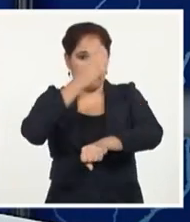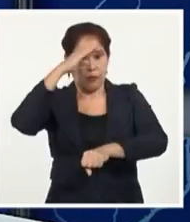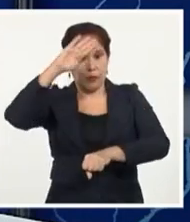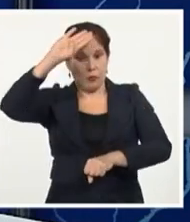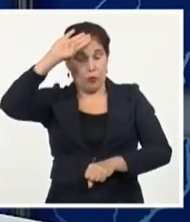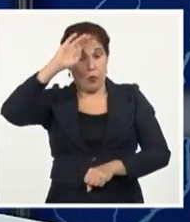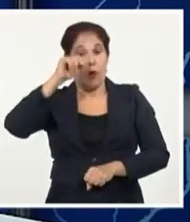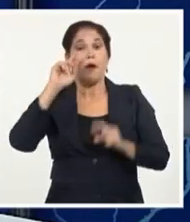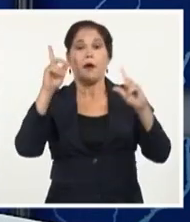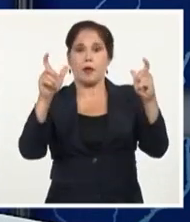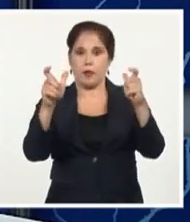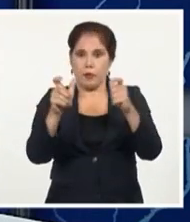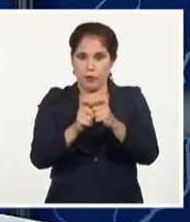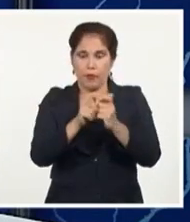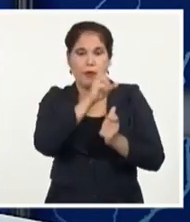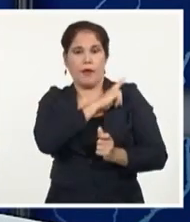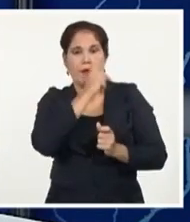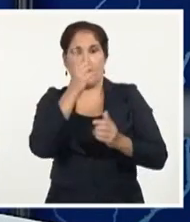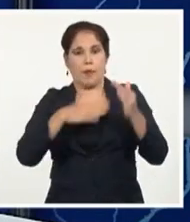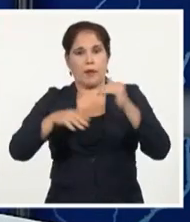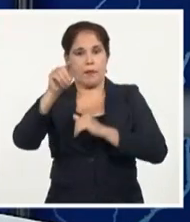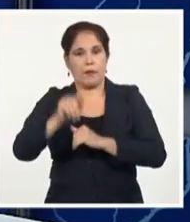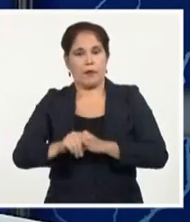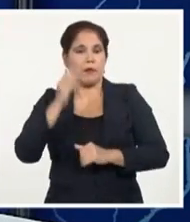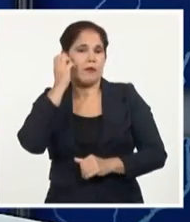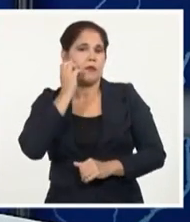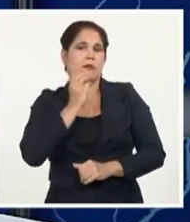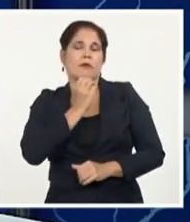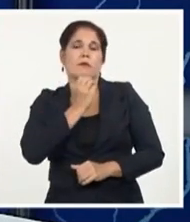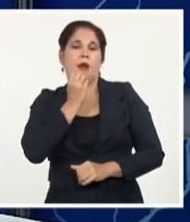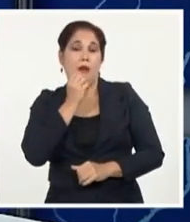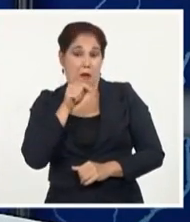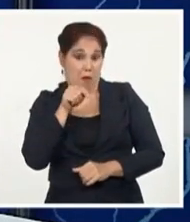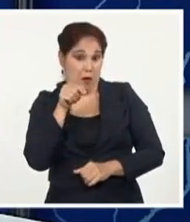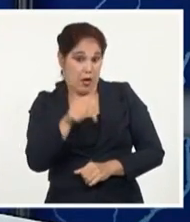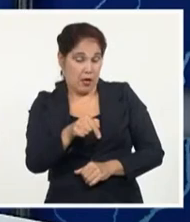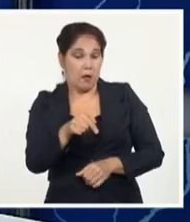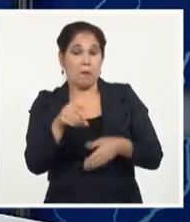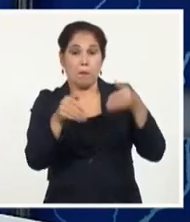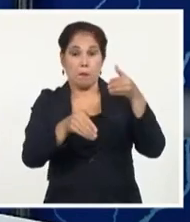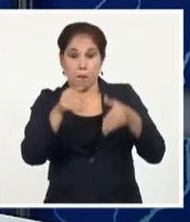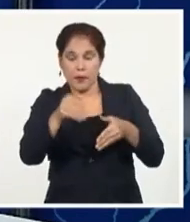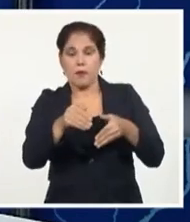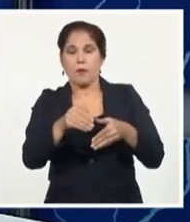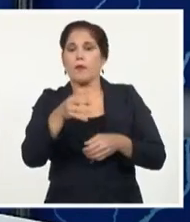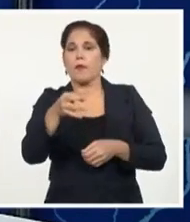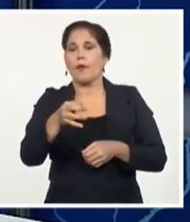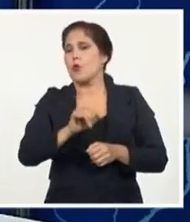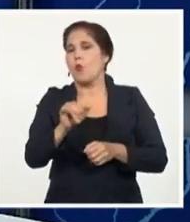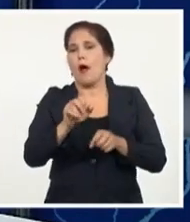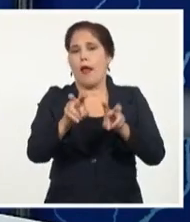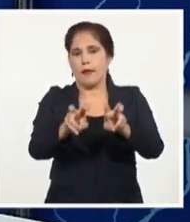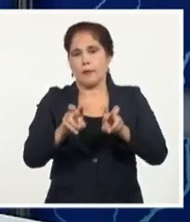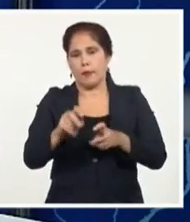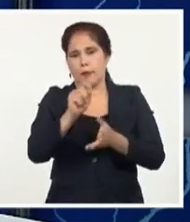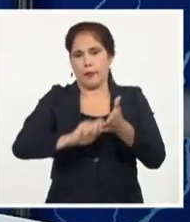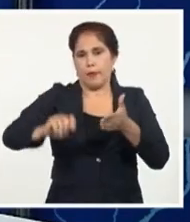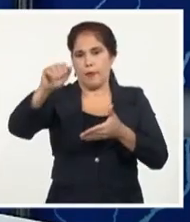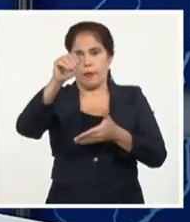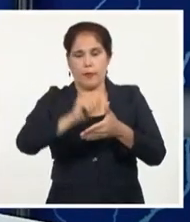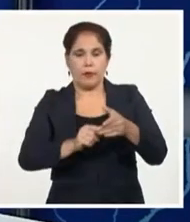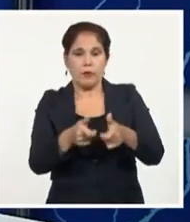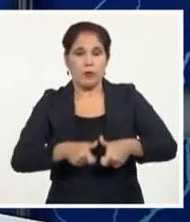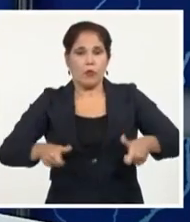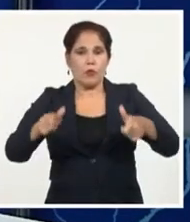El encuentro fue dirigido por el primer ministro, Manuel Marrero Cruz, y contó con la presencia del titular de la Asamblea Nacional del Poder Popular y del